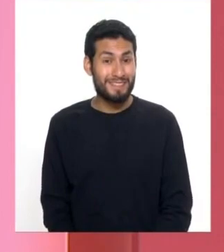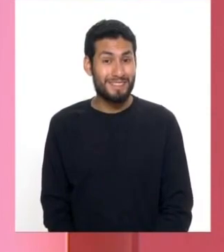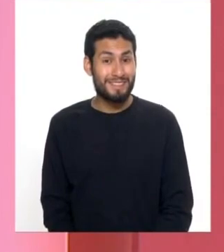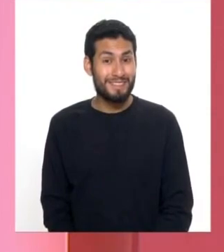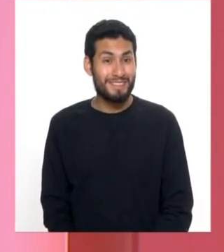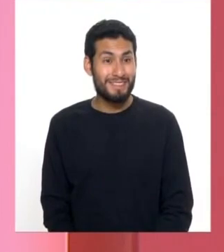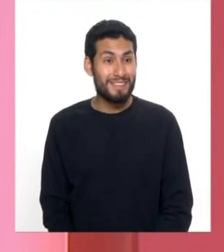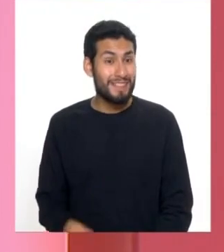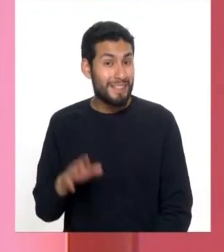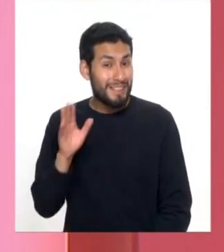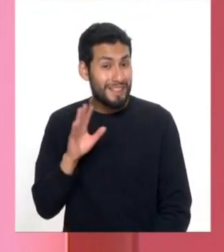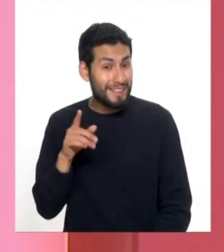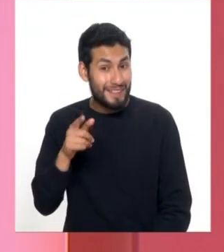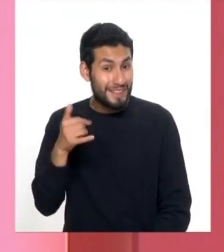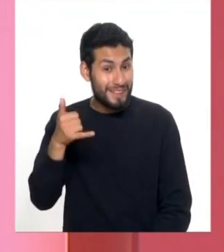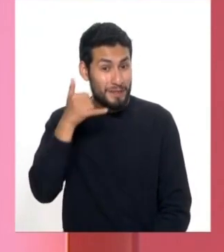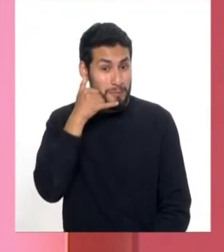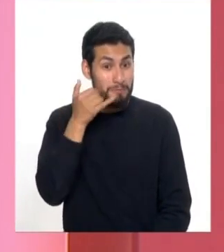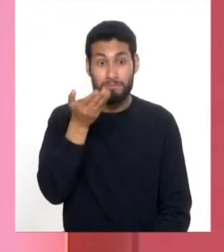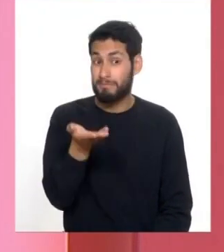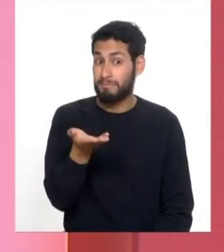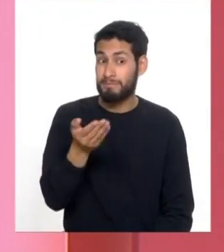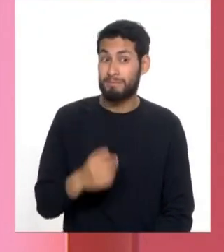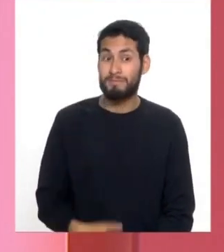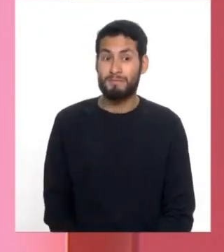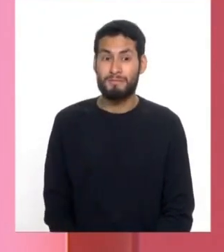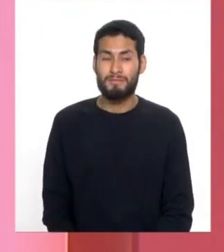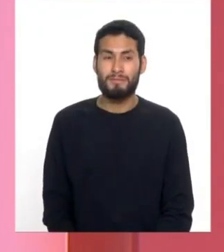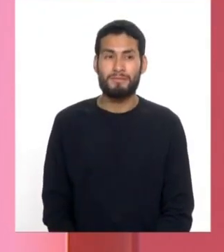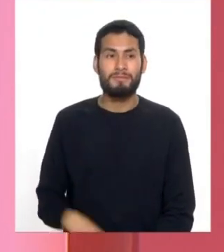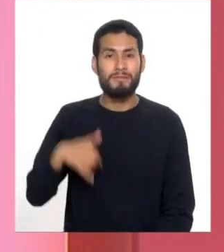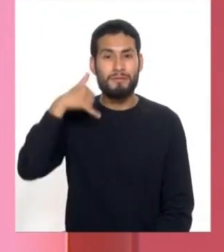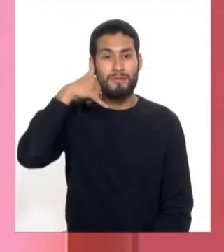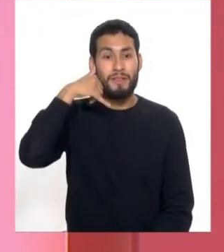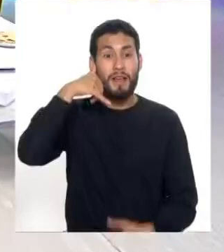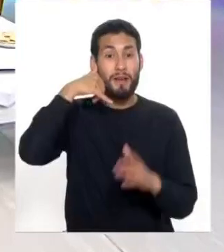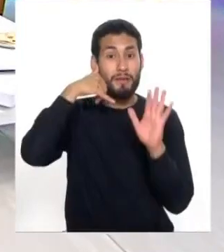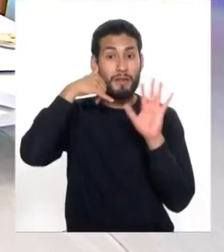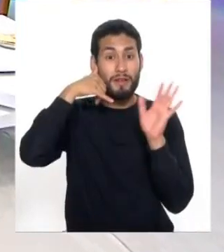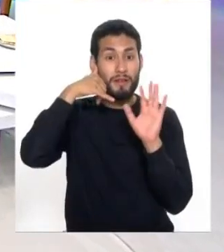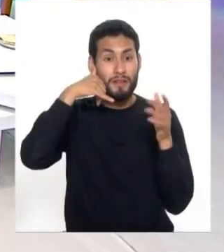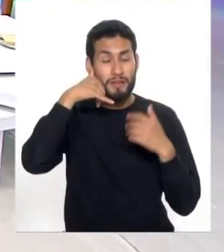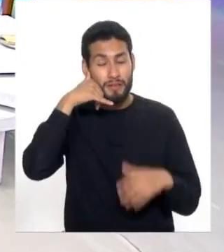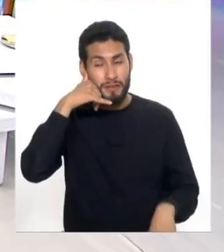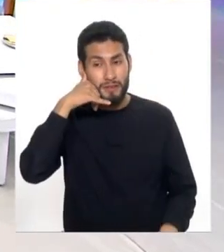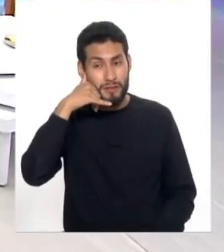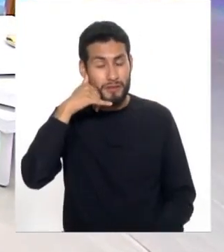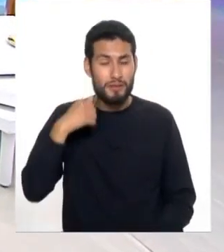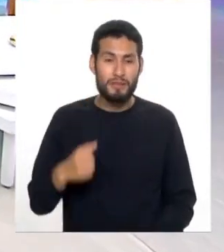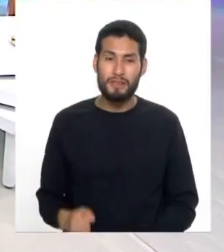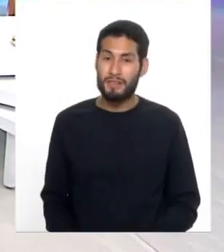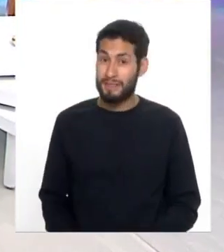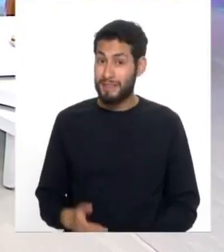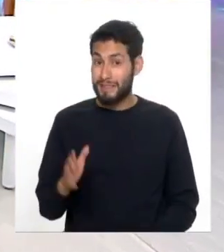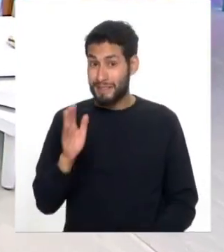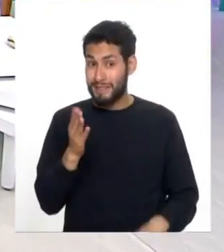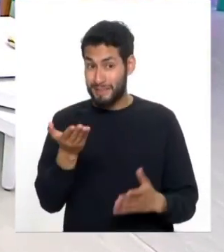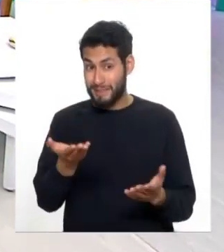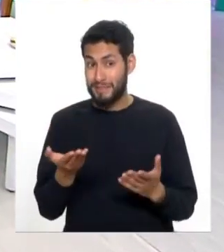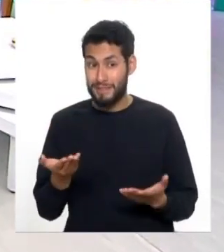Lo tenemos ahí en línea. Lima, Lima, Lima. Hola. cercados. Buenos días.